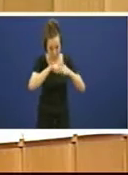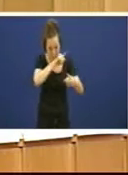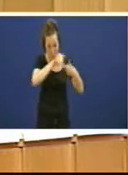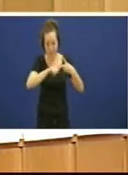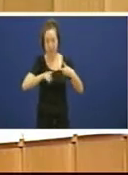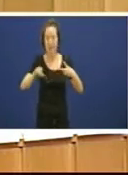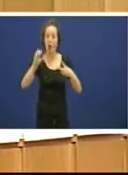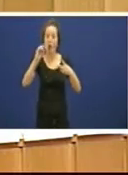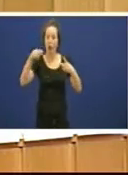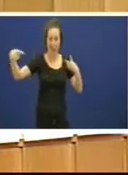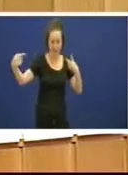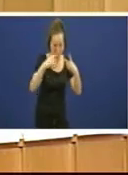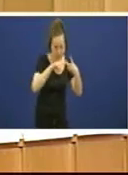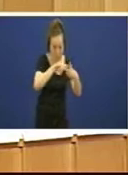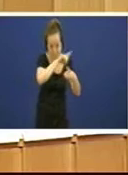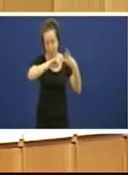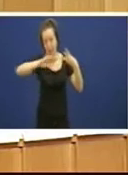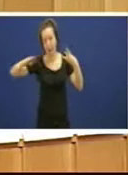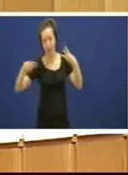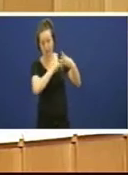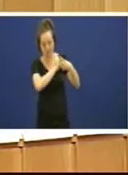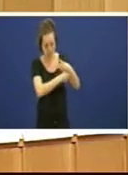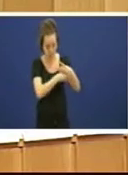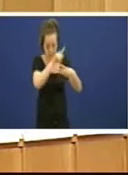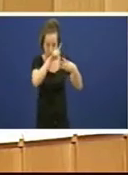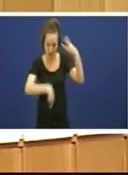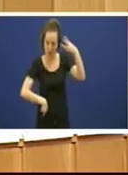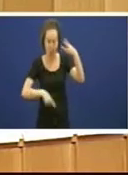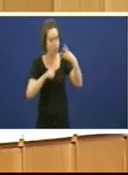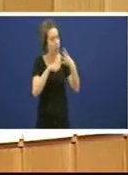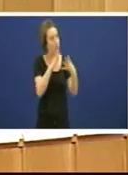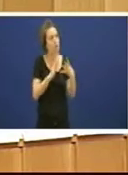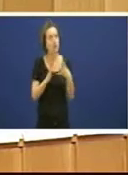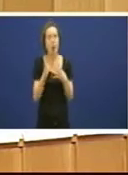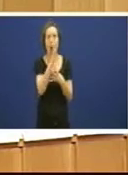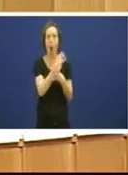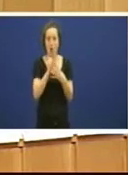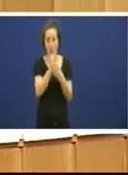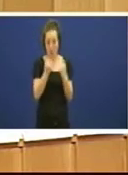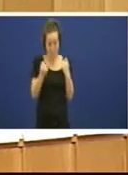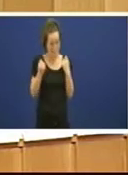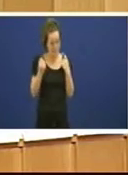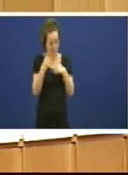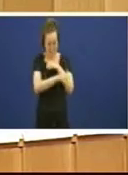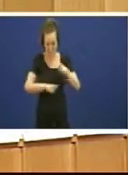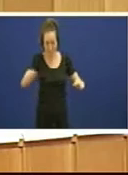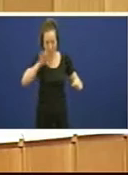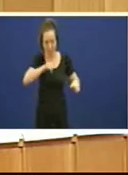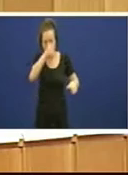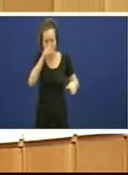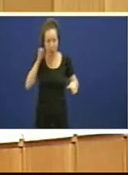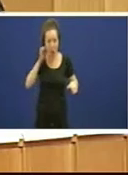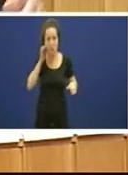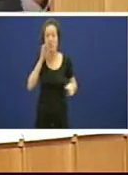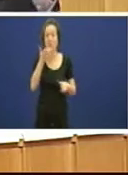gubernamentais todos os clubes deportivos en definitiva todos aqueles miles de galegos e de galegas que como